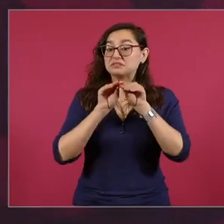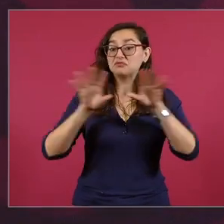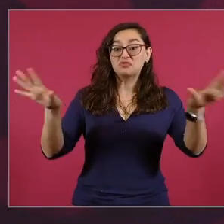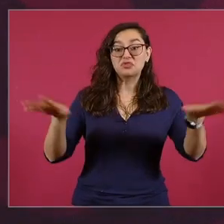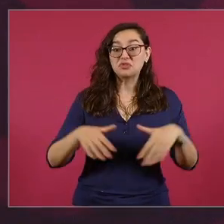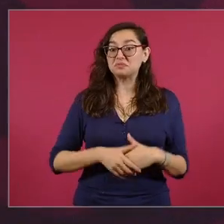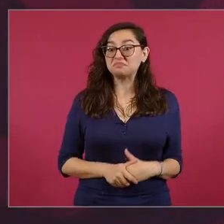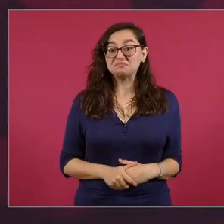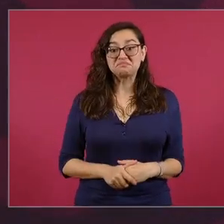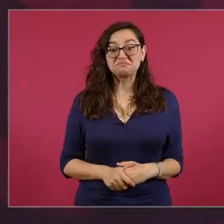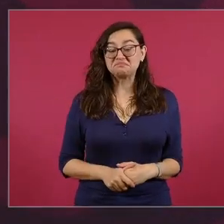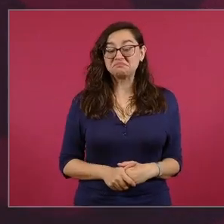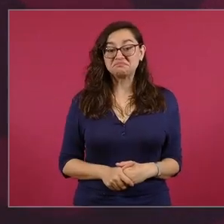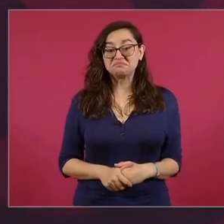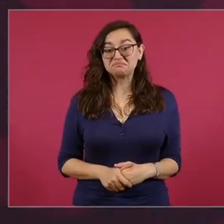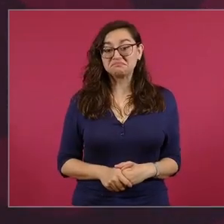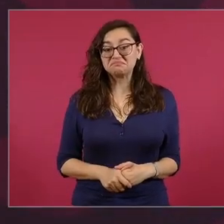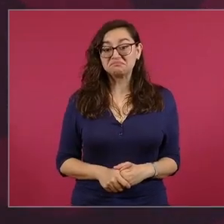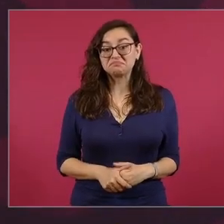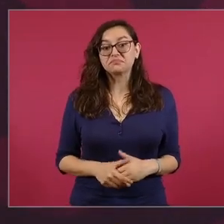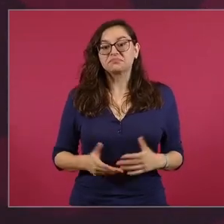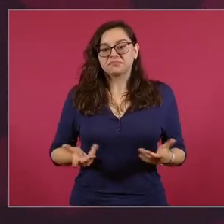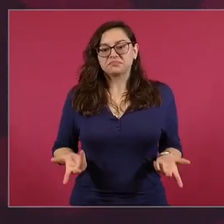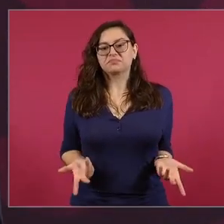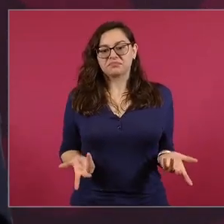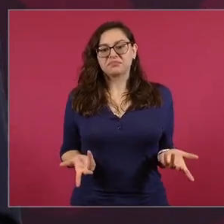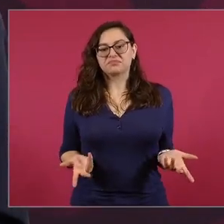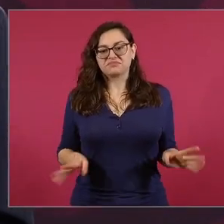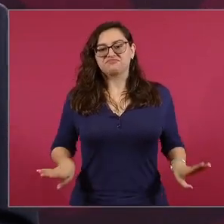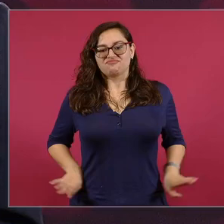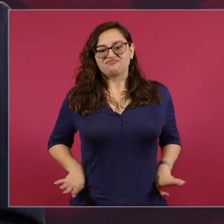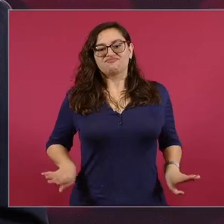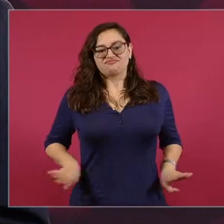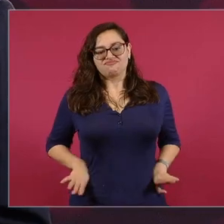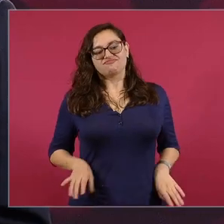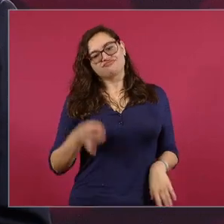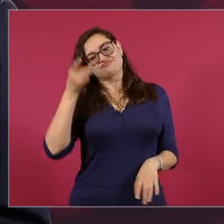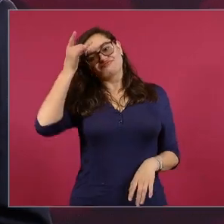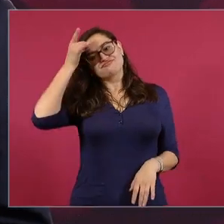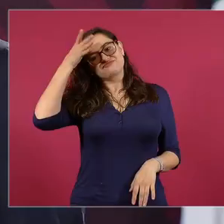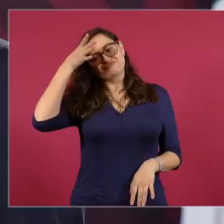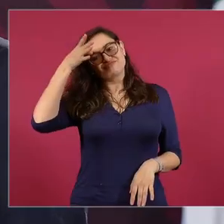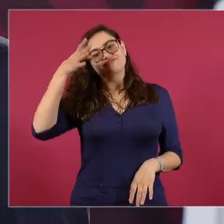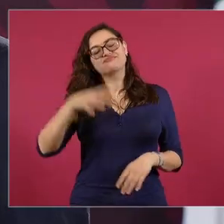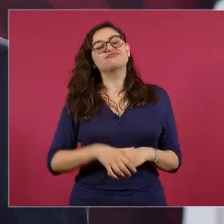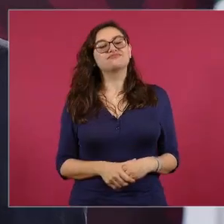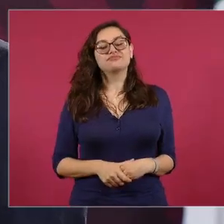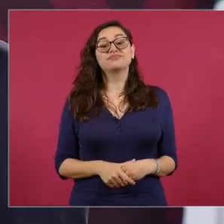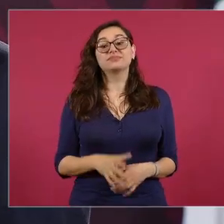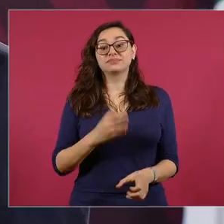Entonces, estamos viviendo